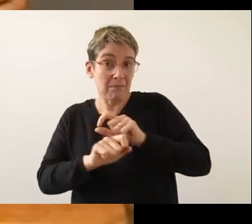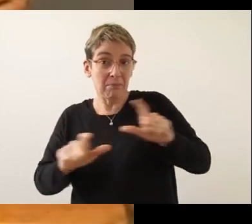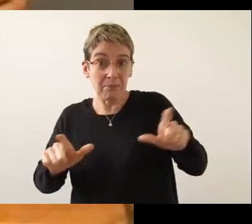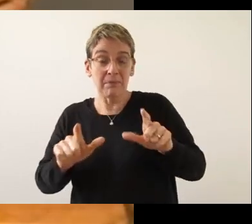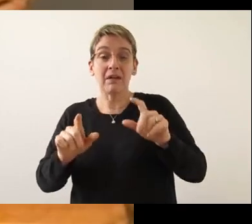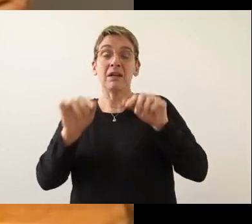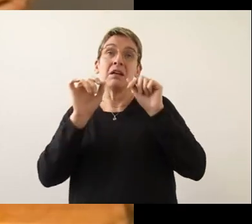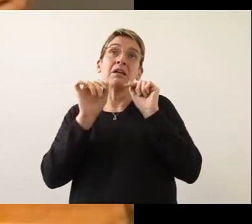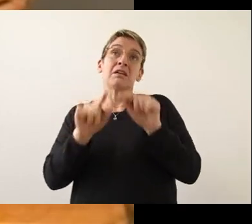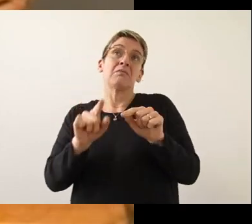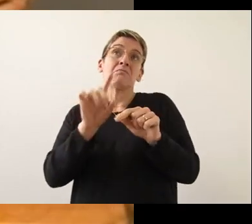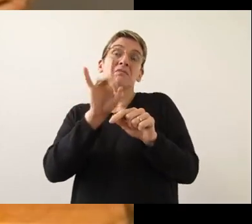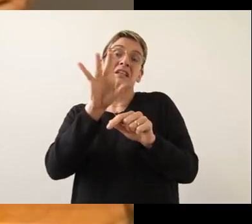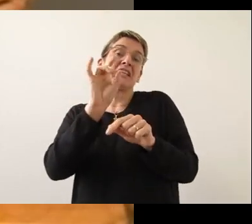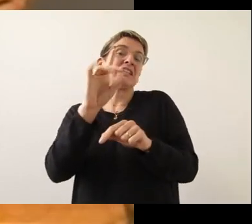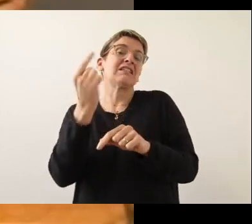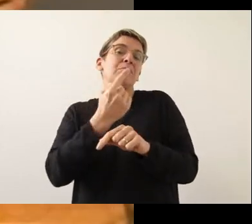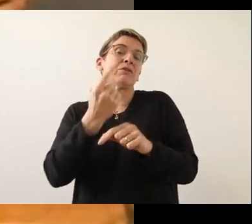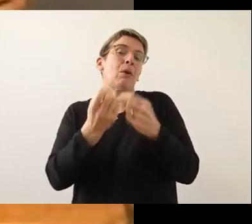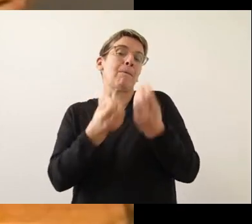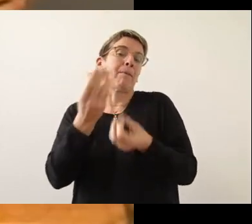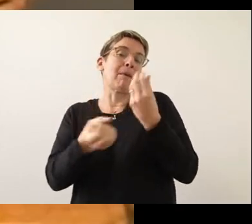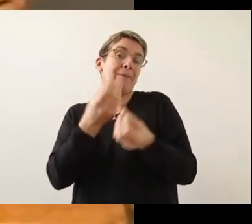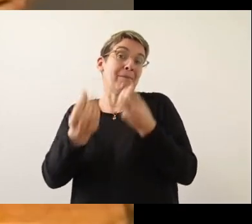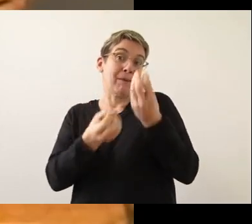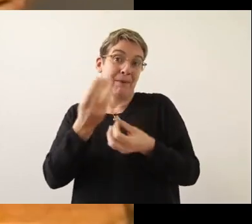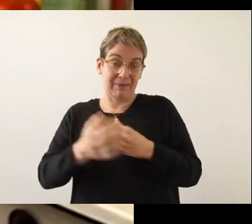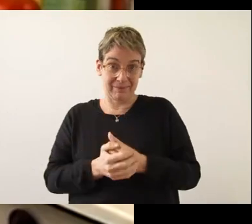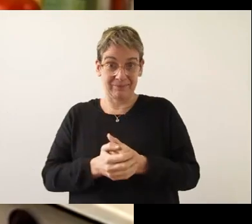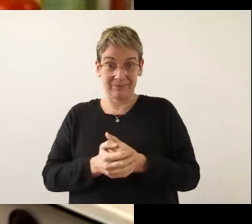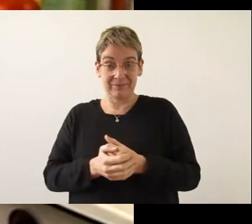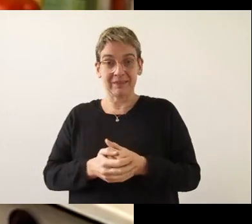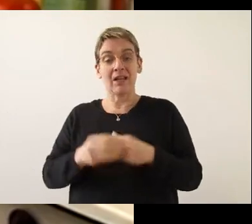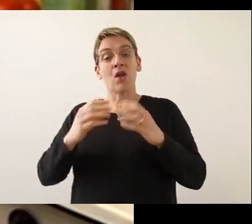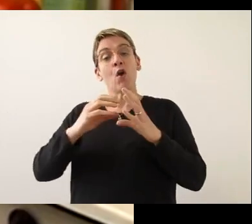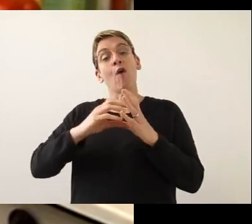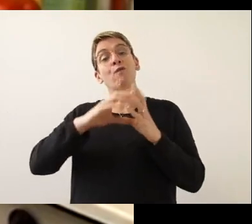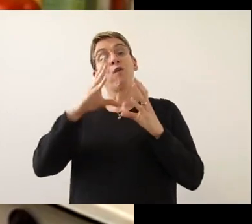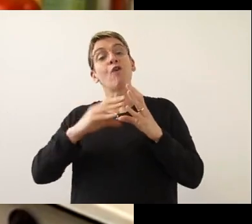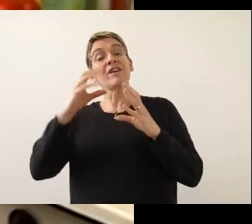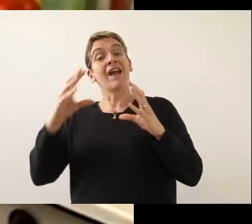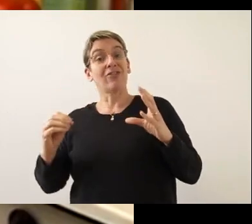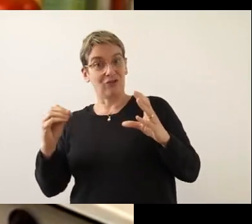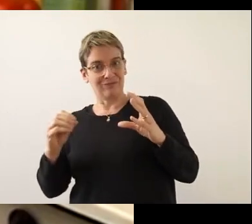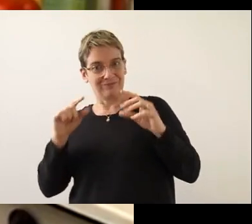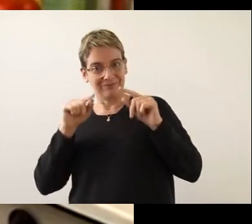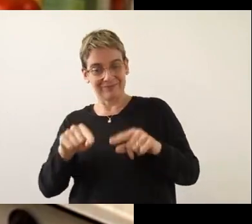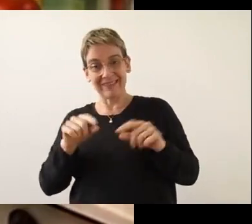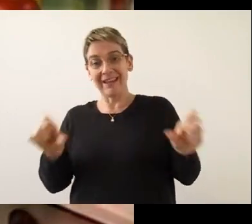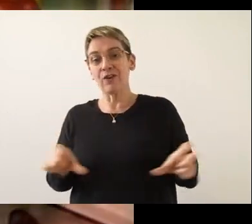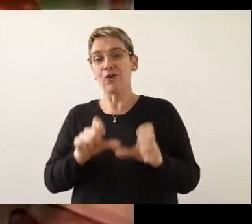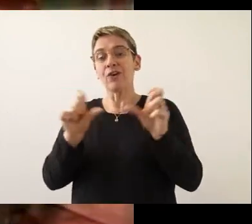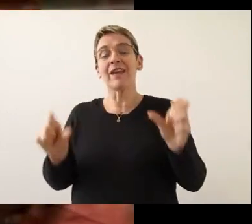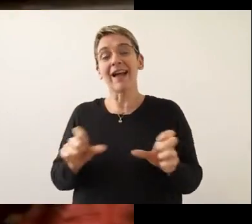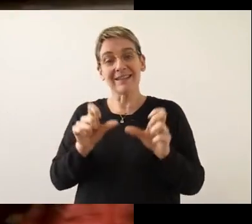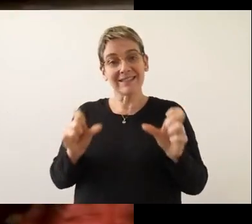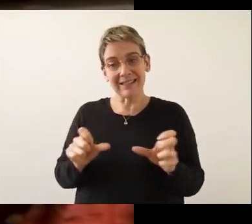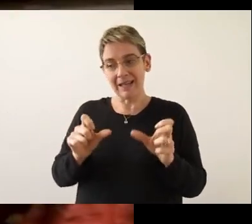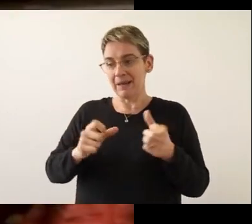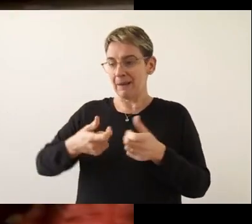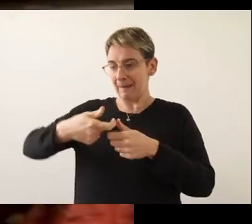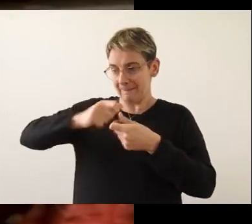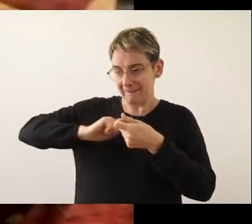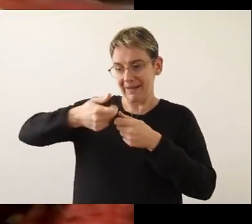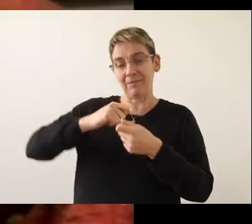puede esterilizarse durante 15 minutos. Boniatos en almíbar. Para esta receta,